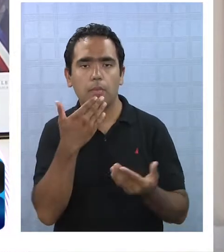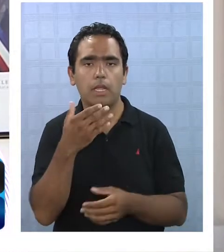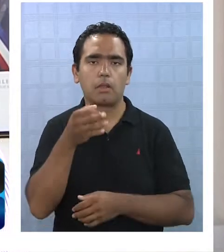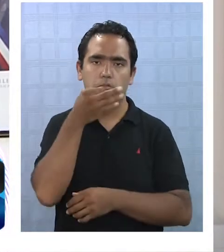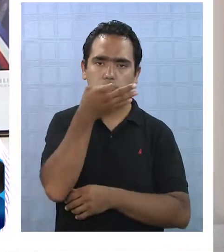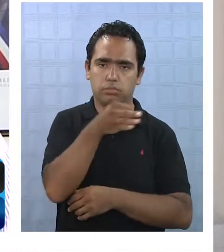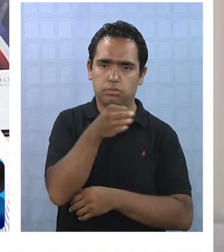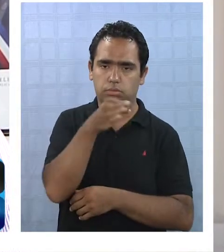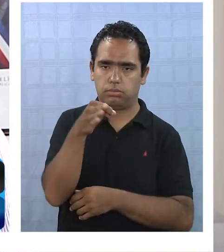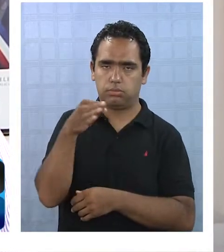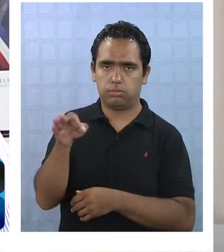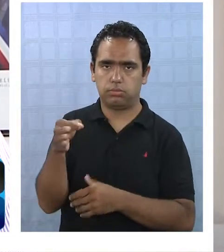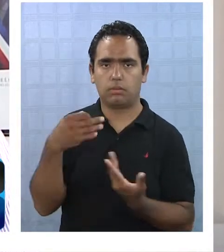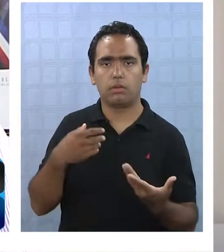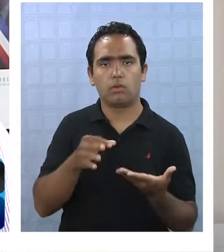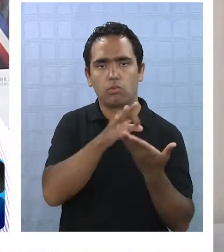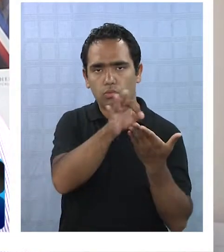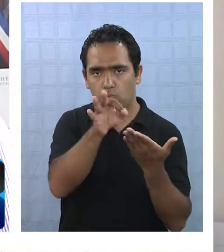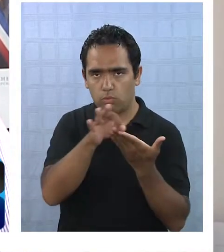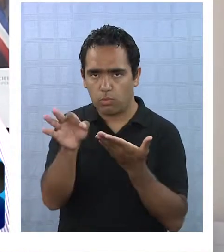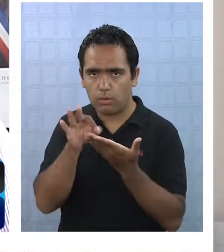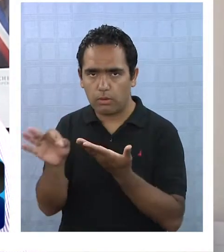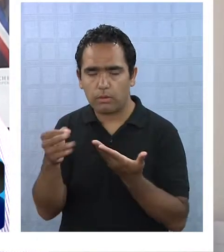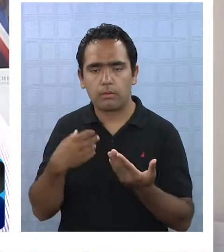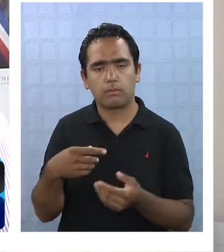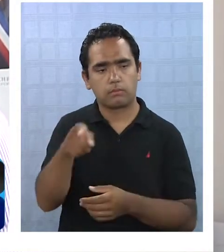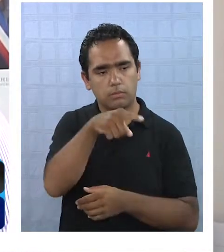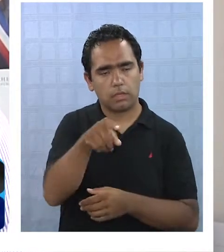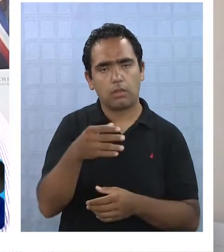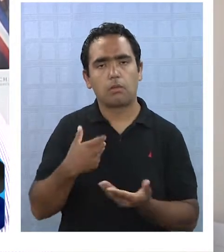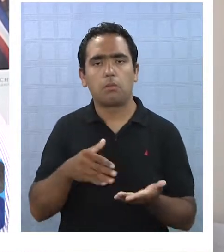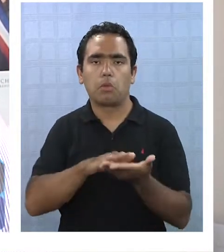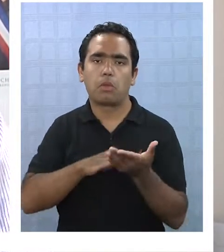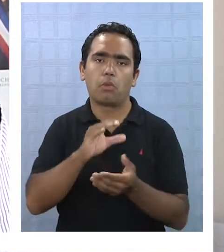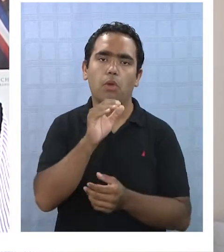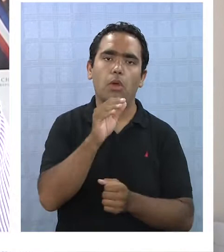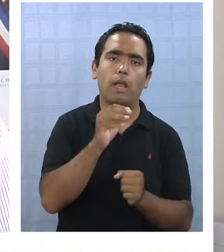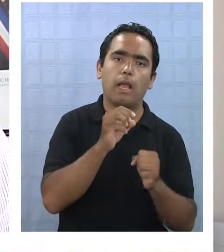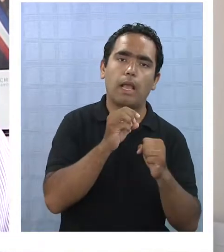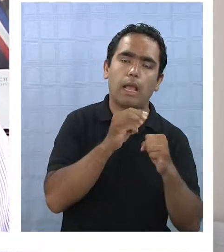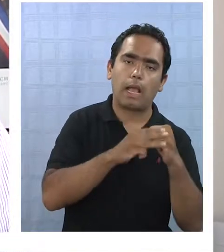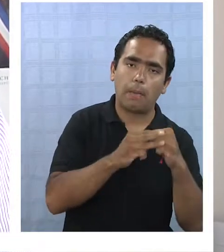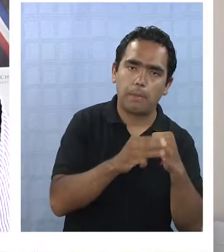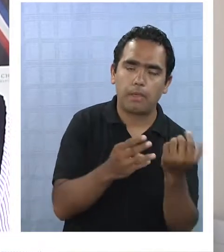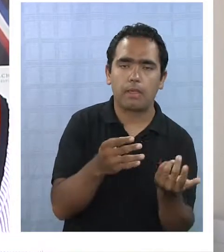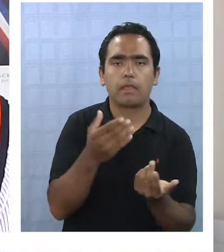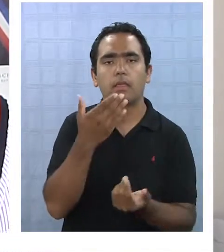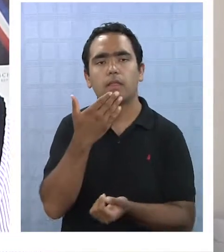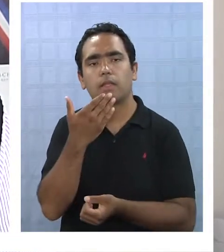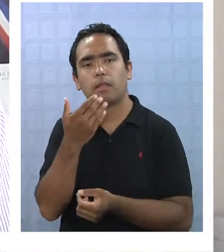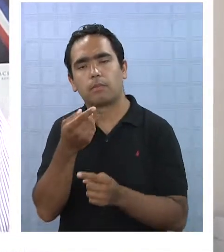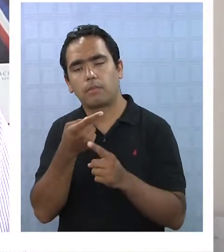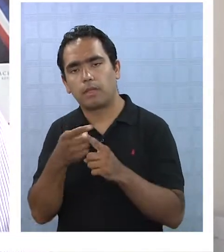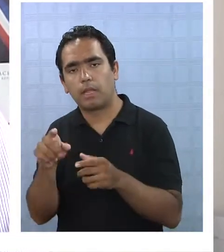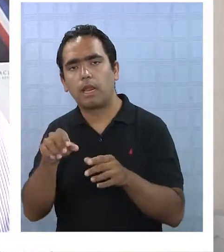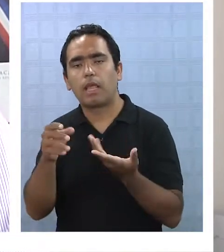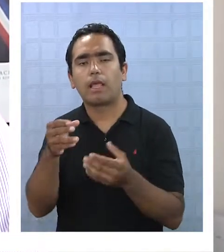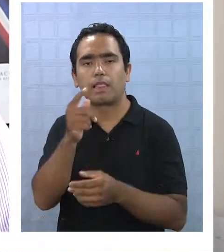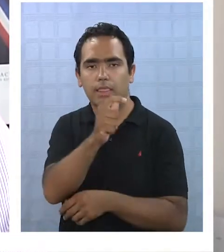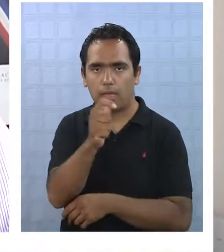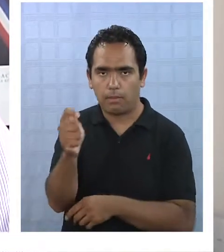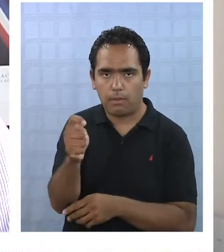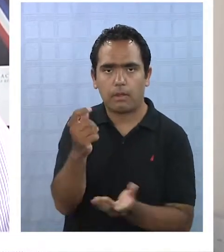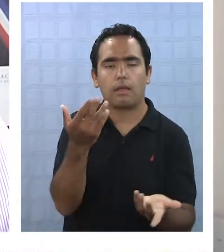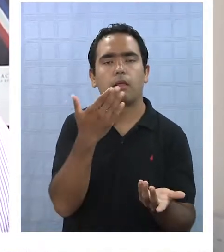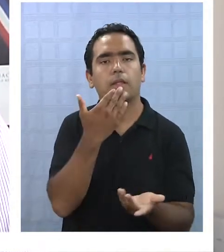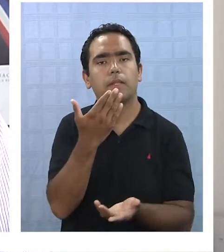en comunidades que se encuentran más vulnerables, como Camiña, como los sectores de la quebrada de Tarapacá, para